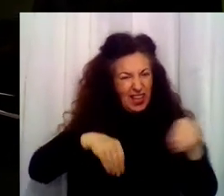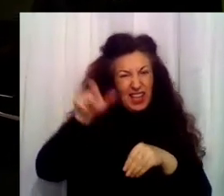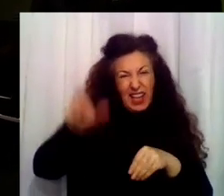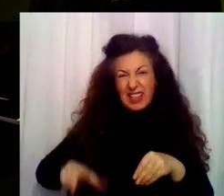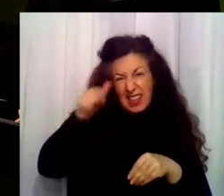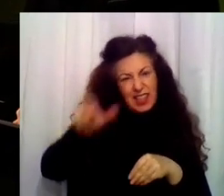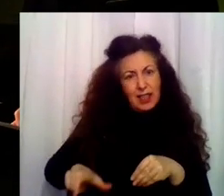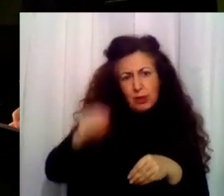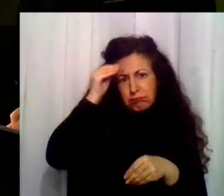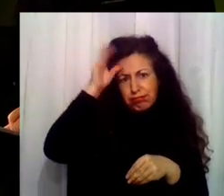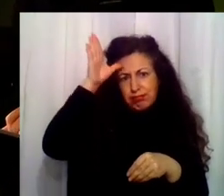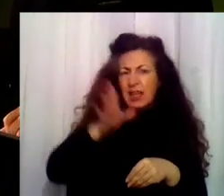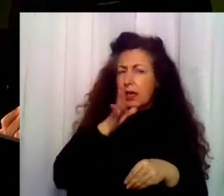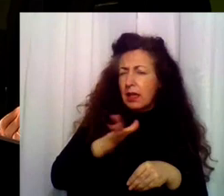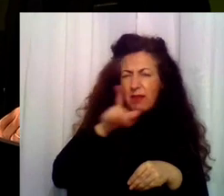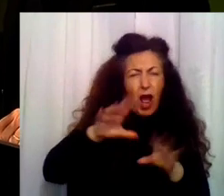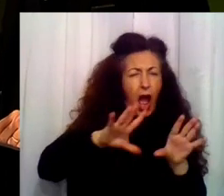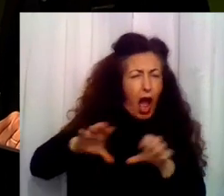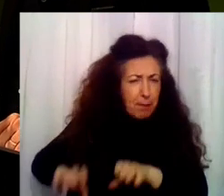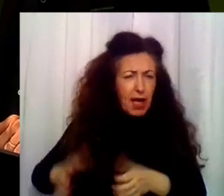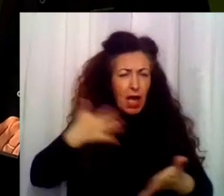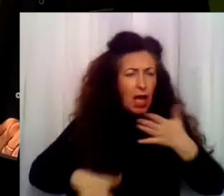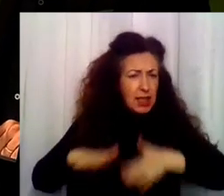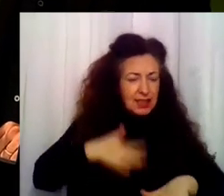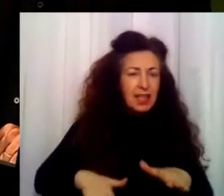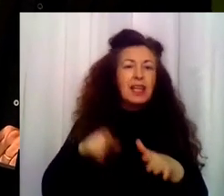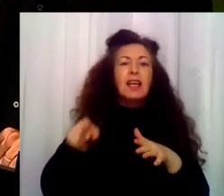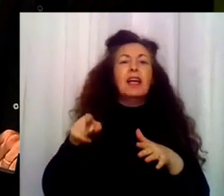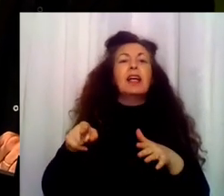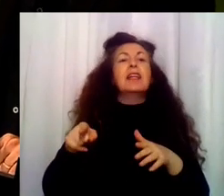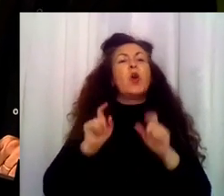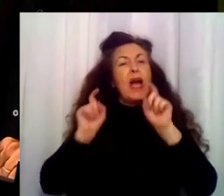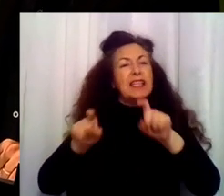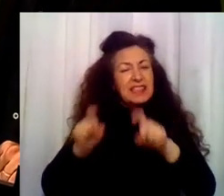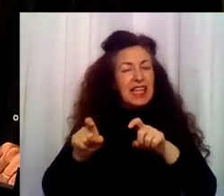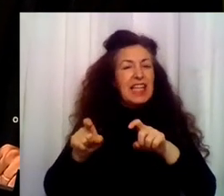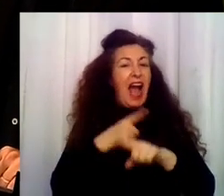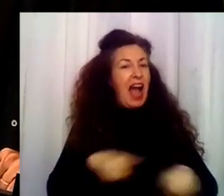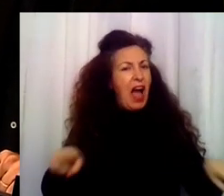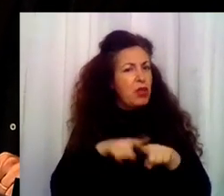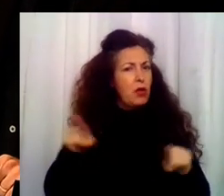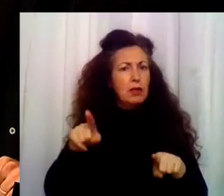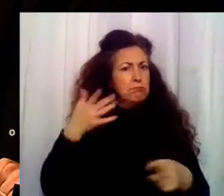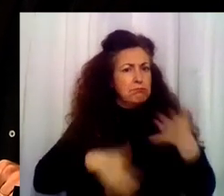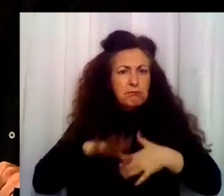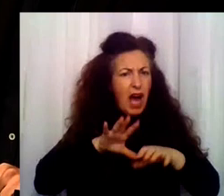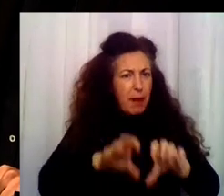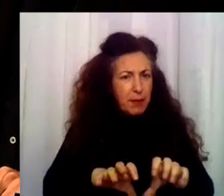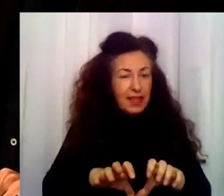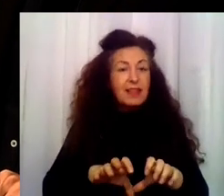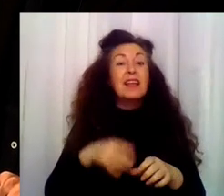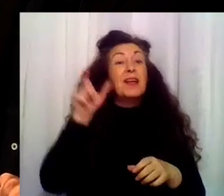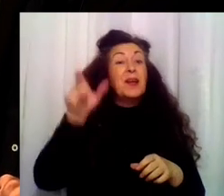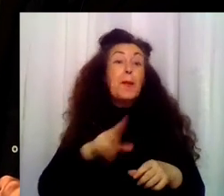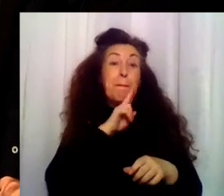genio, os lo juro. Lo aprende todo rápido. Tienen un teclado y he empezado a enseñarle canciones. Y las pilla al vuelo. Dice Jessica